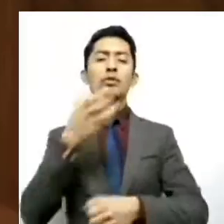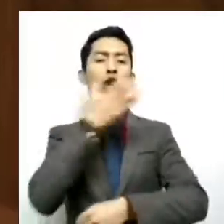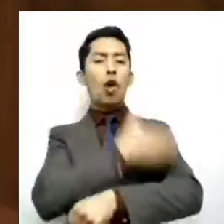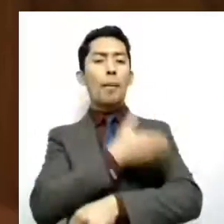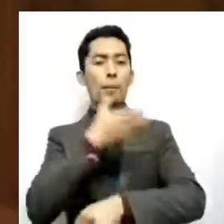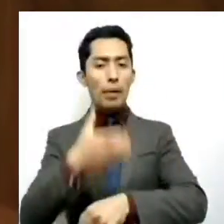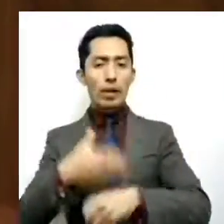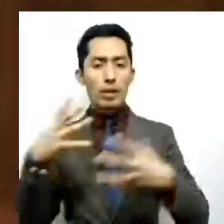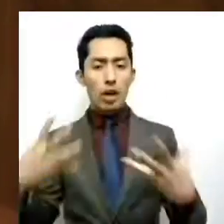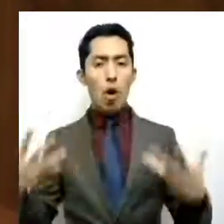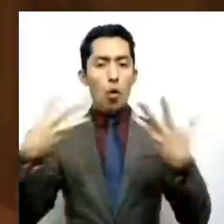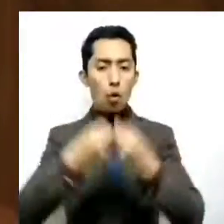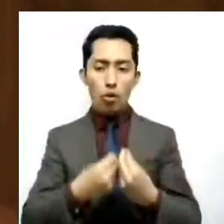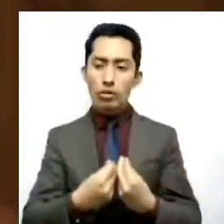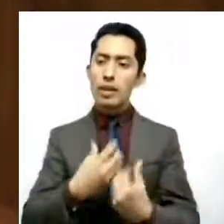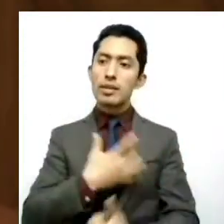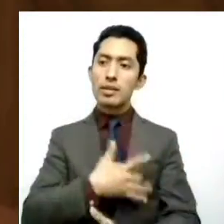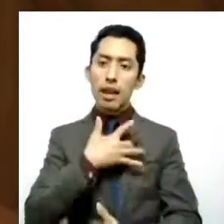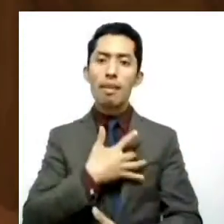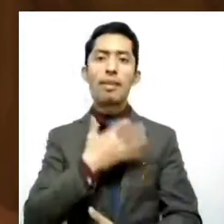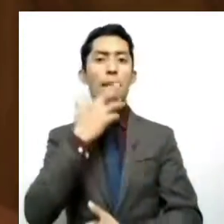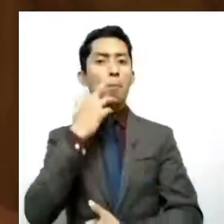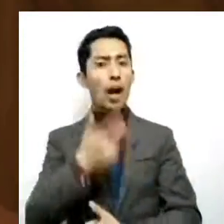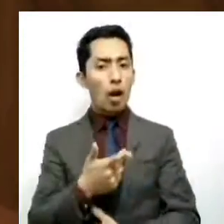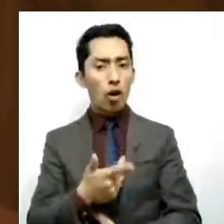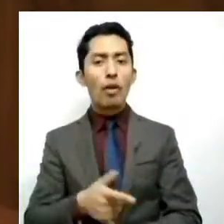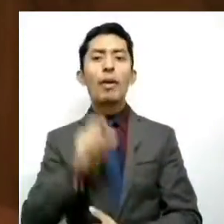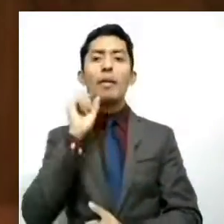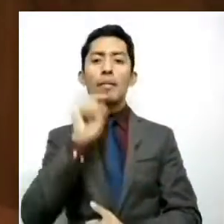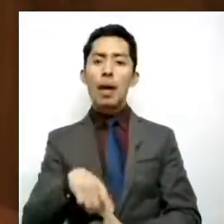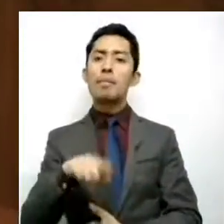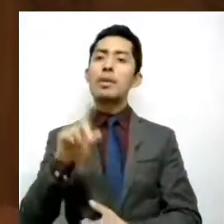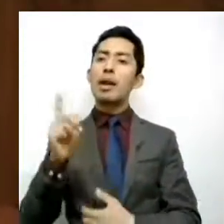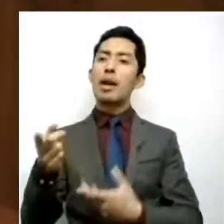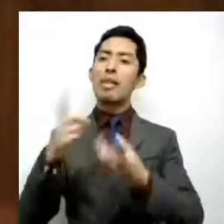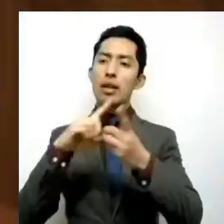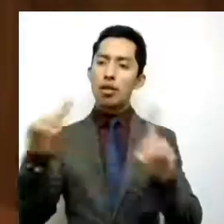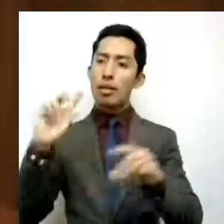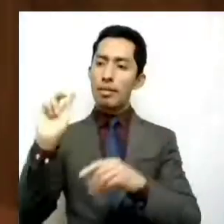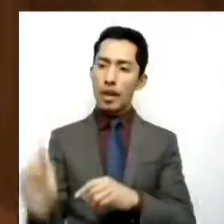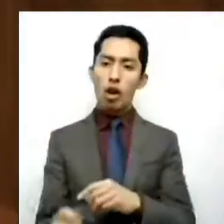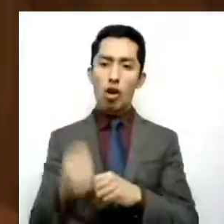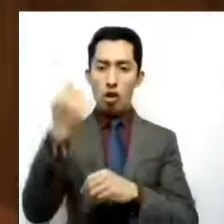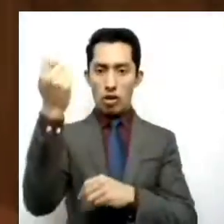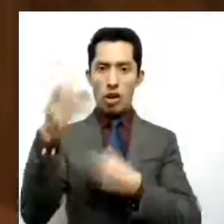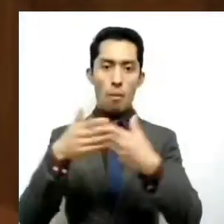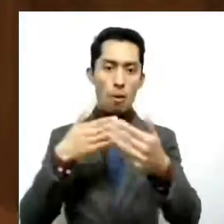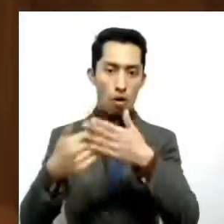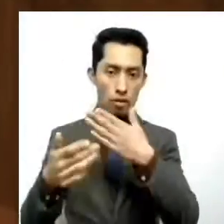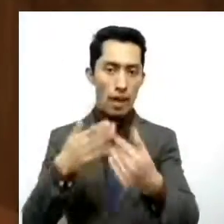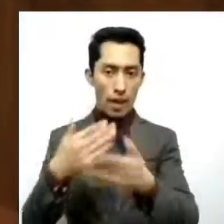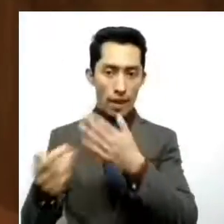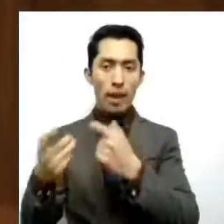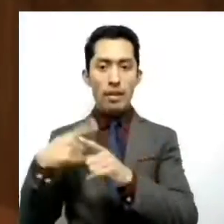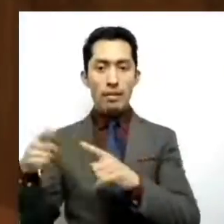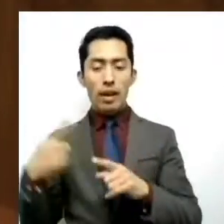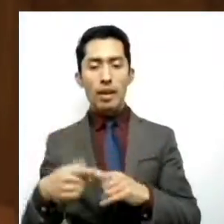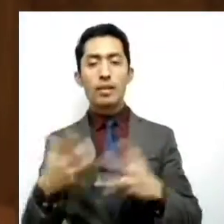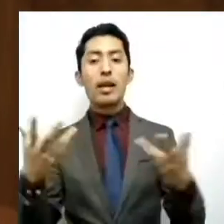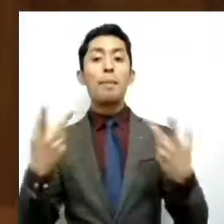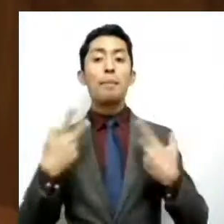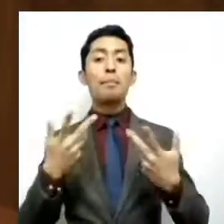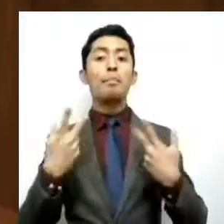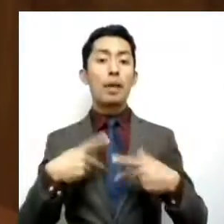sentir mejor hasta el desarrollo tecnológico más sofisticado, las actividades humanas